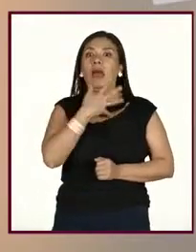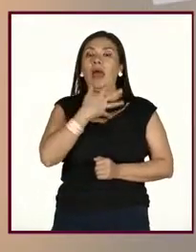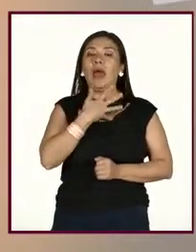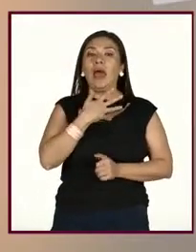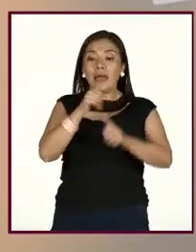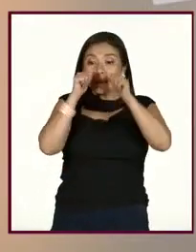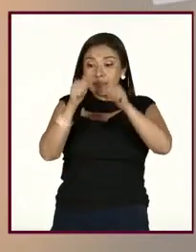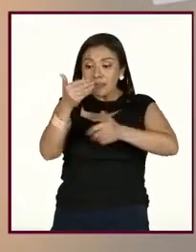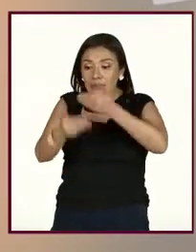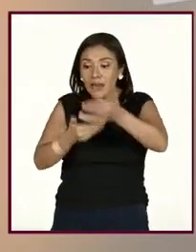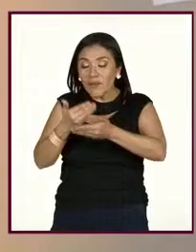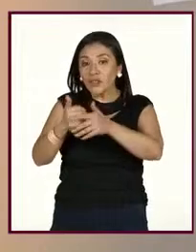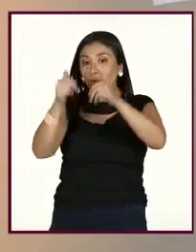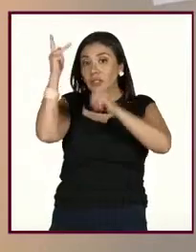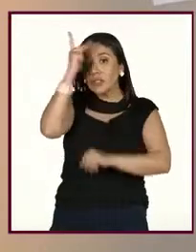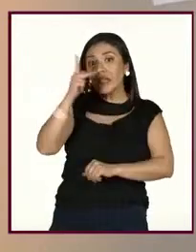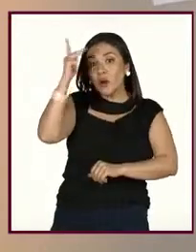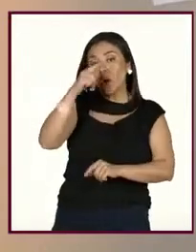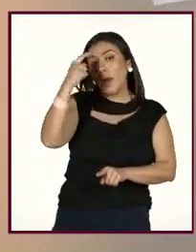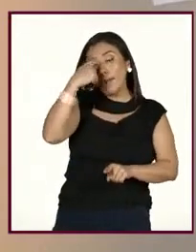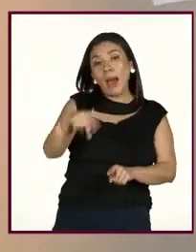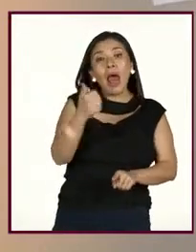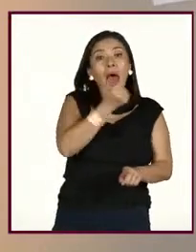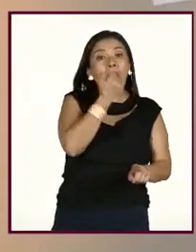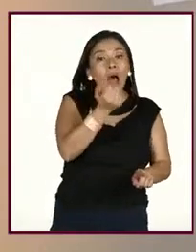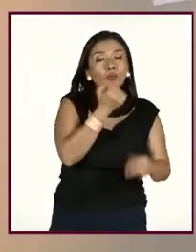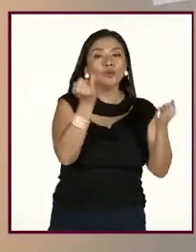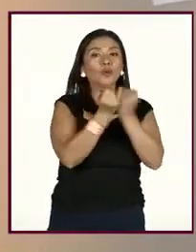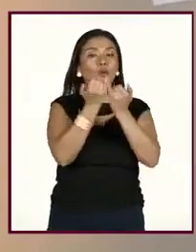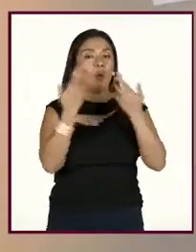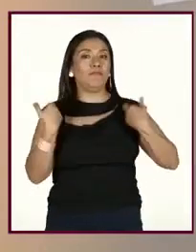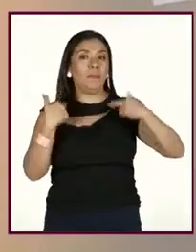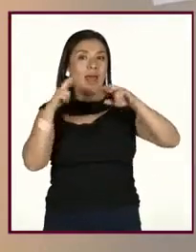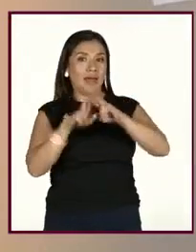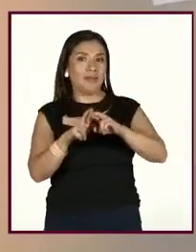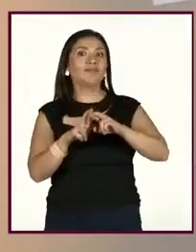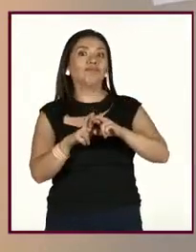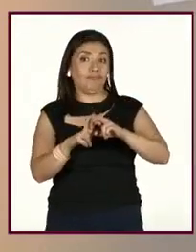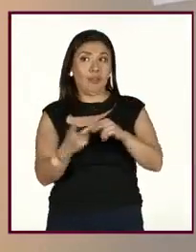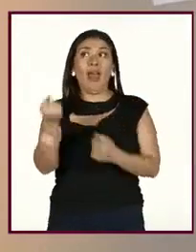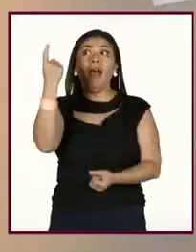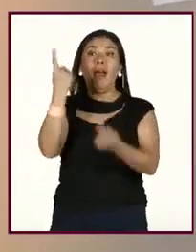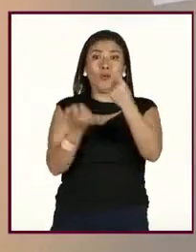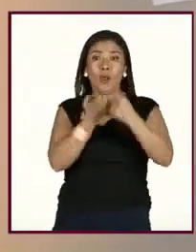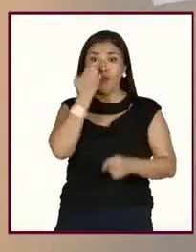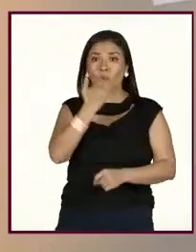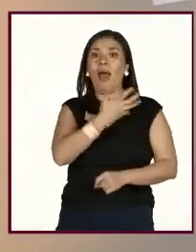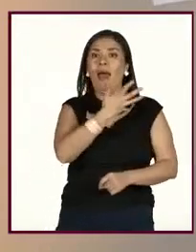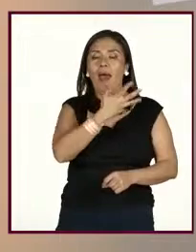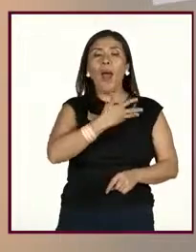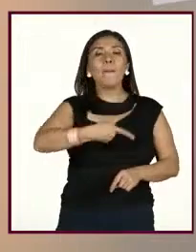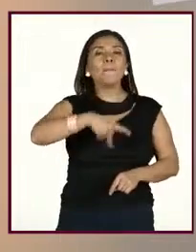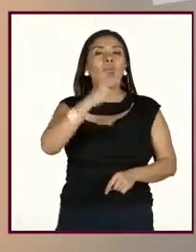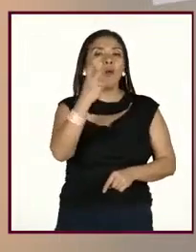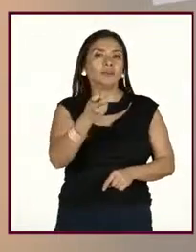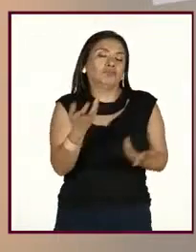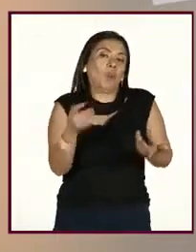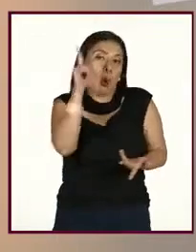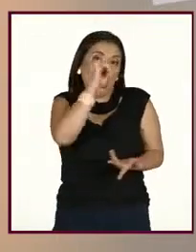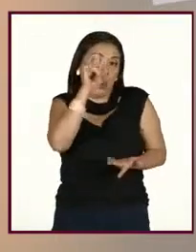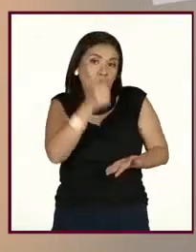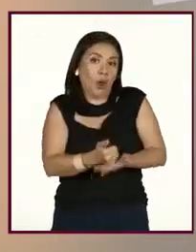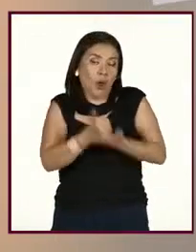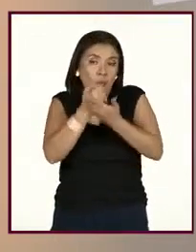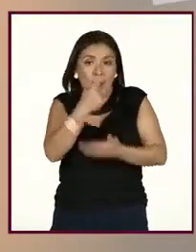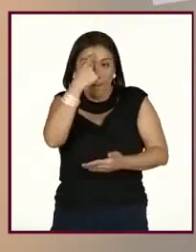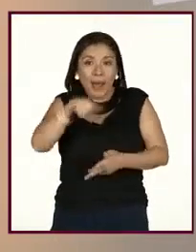el servicio de atención psicológica, tanto para alumnos como para maestros, en algunos centros existe, pero, pues, es una muy buena sugerencia, de